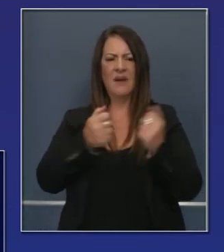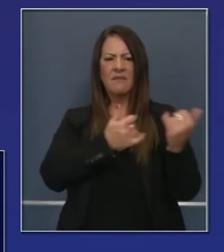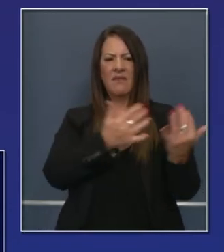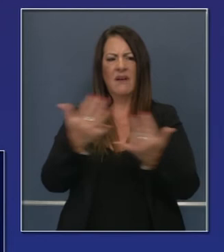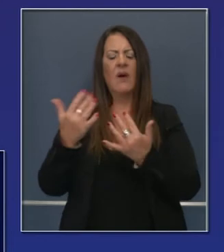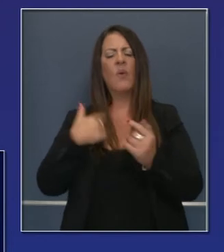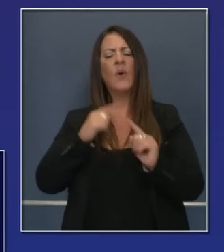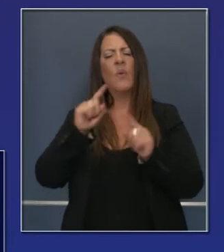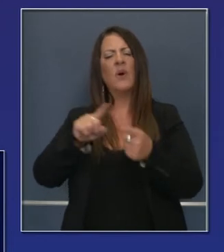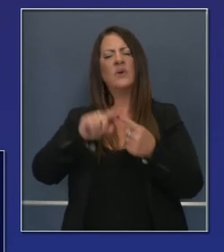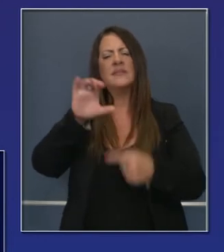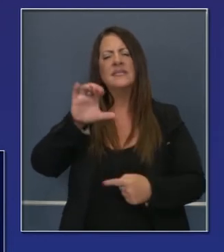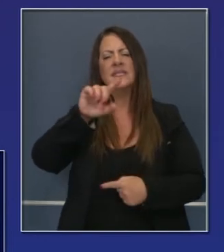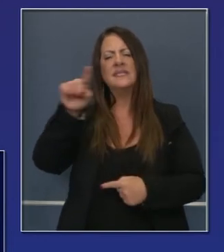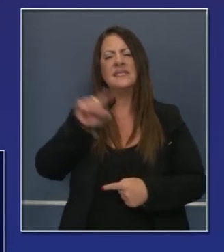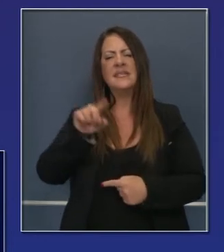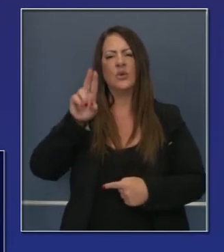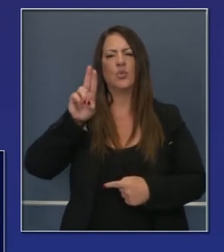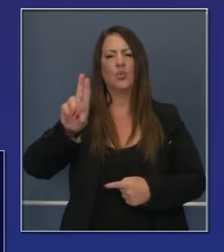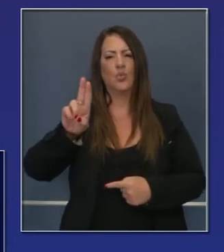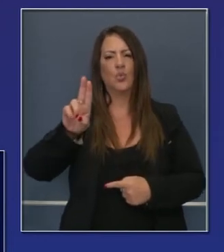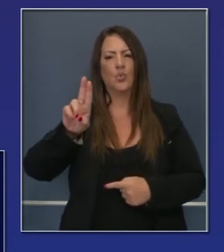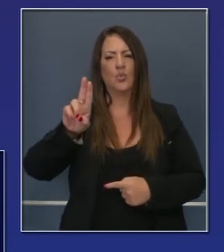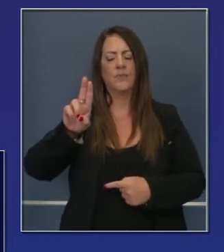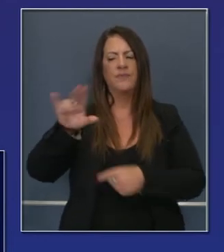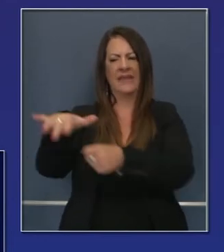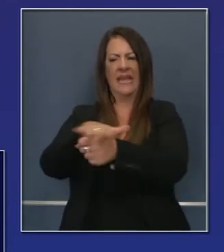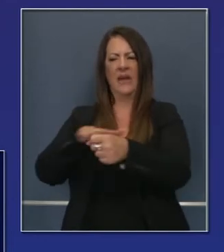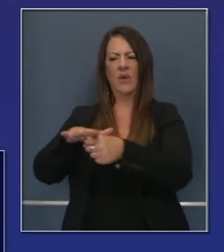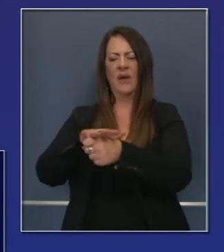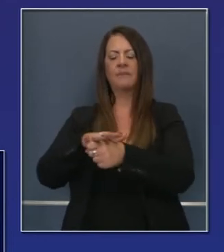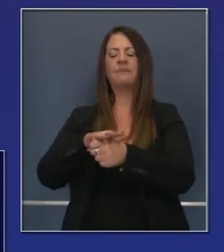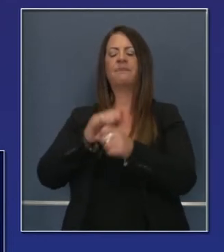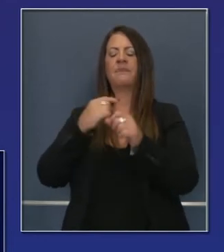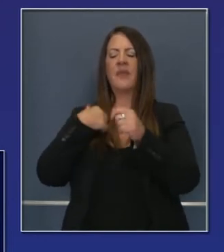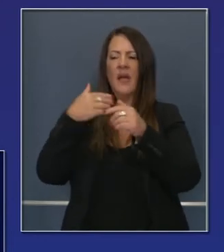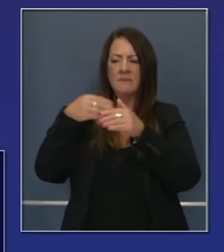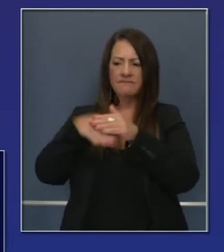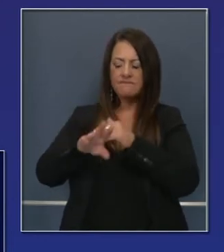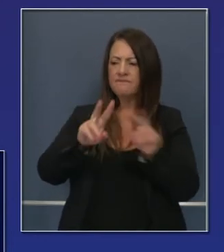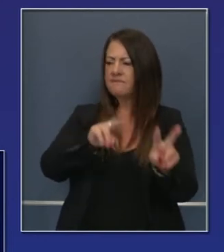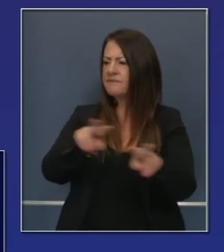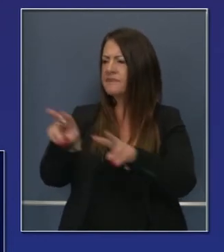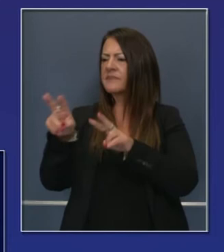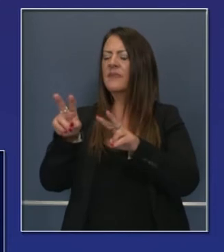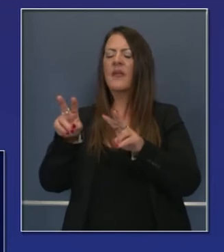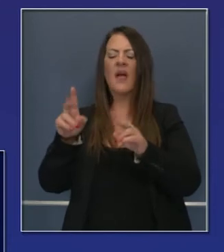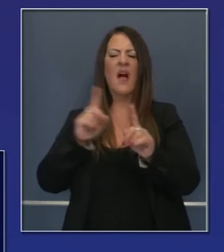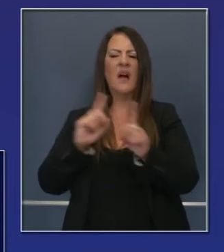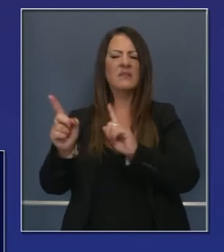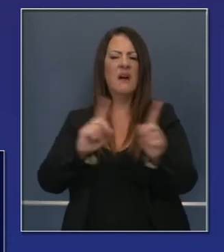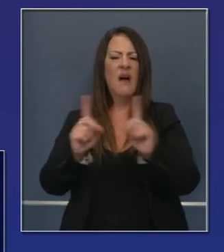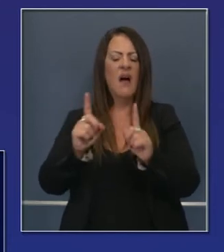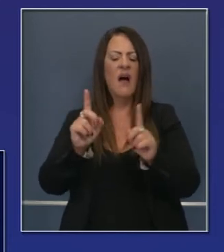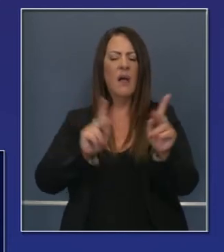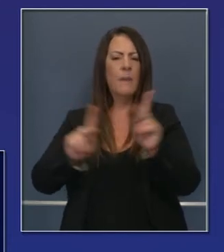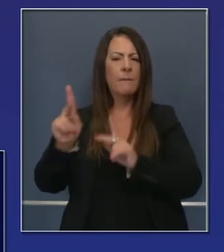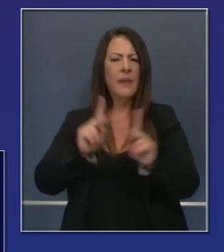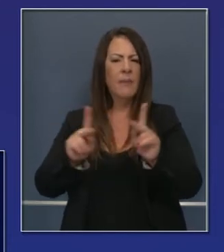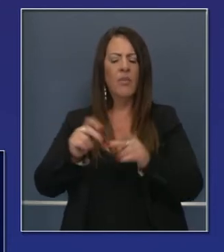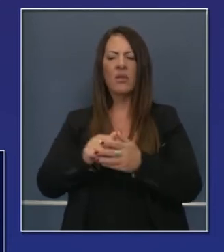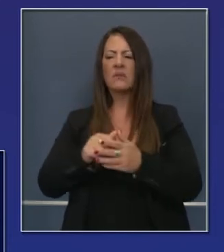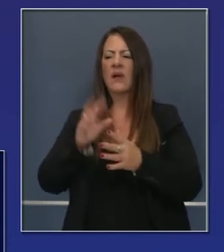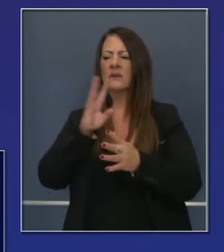Fuimos al complejo CZU, así lo llaman, hablando con residentes y a oficiales